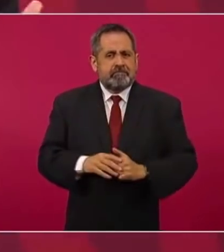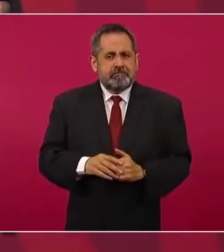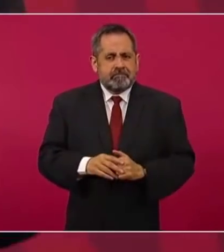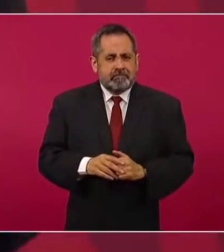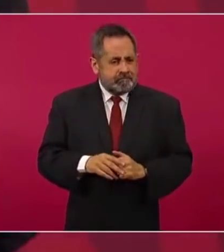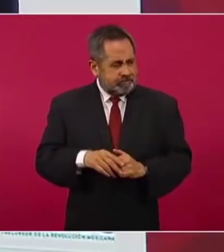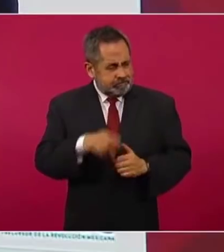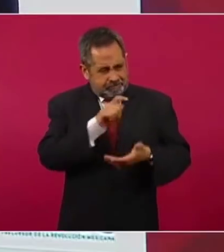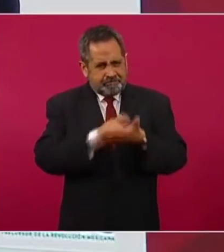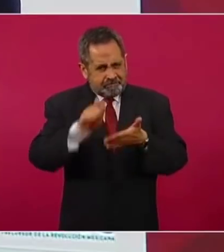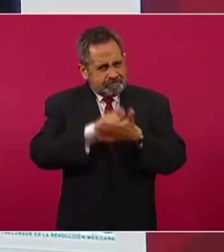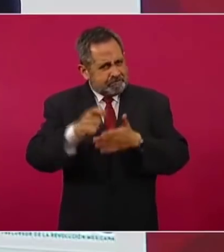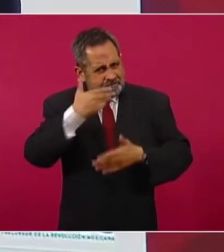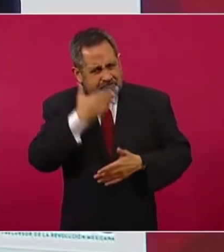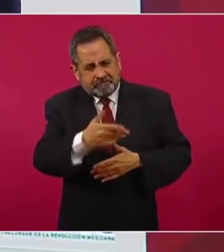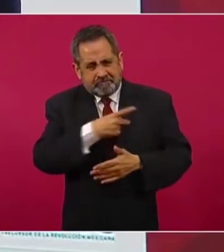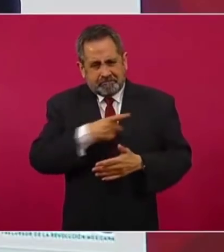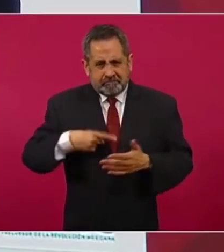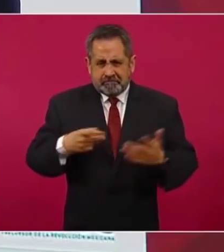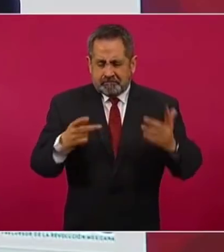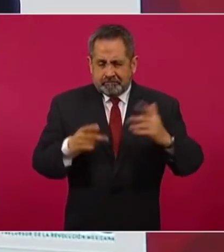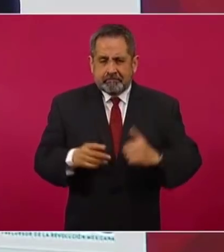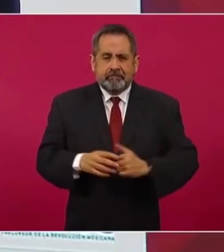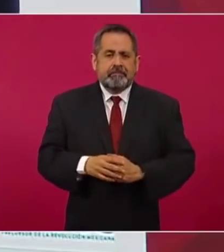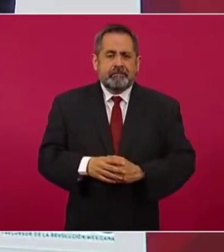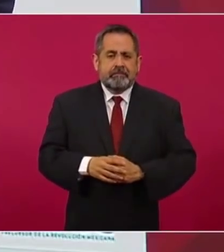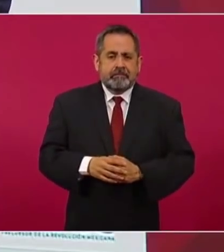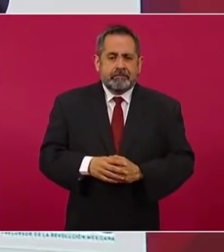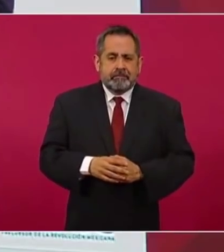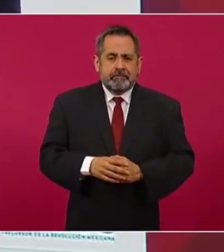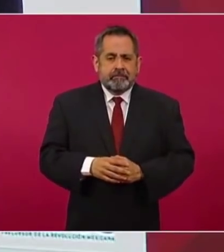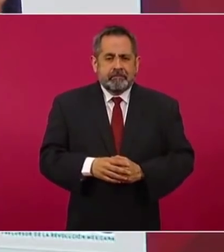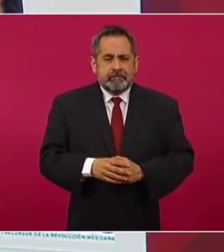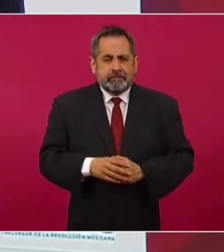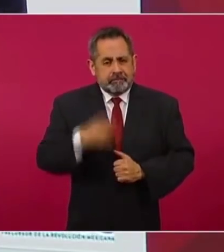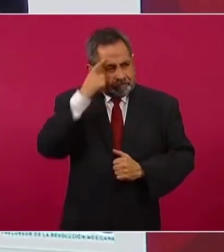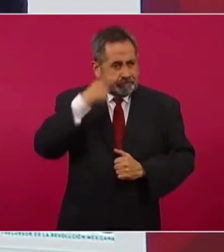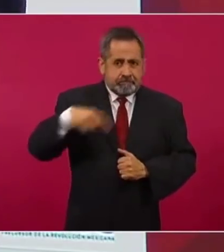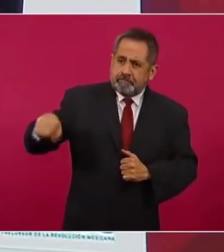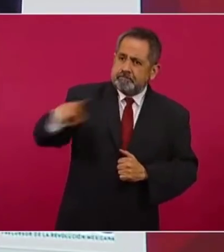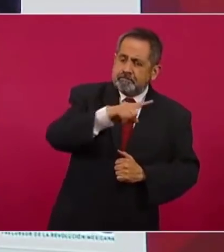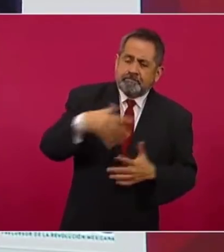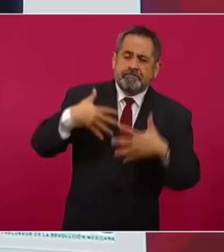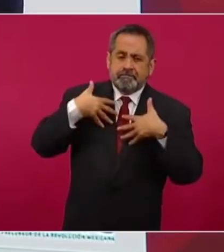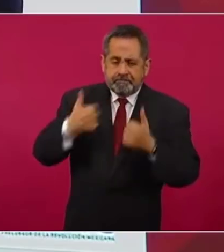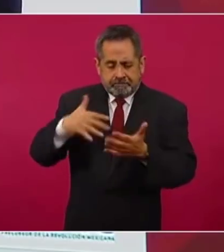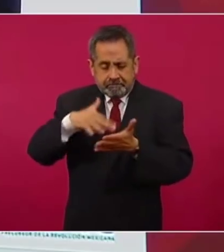escribe bien, que te entienda la gente.